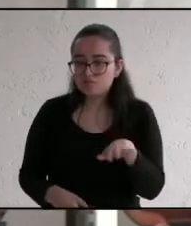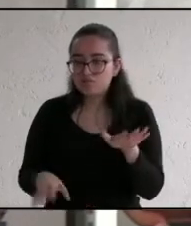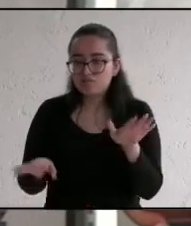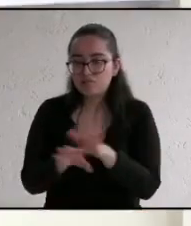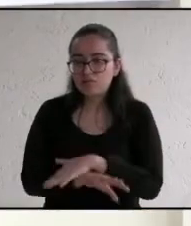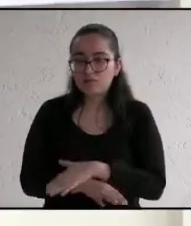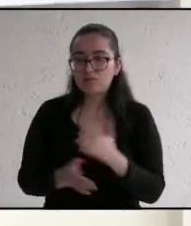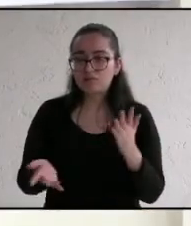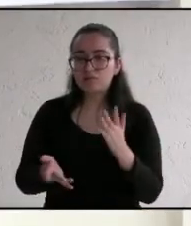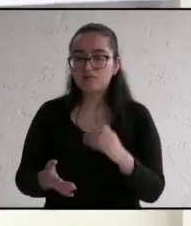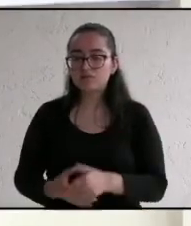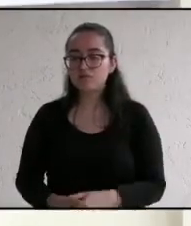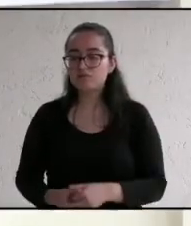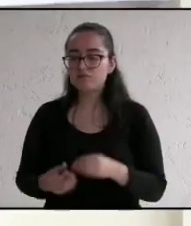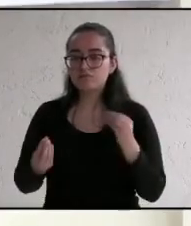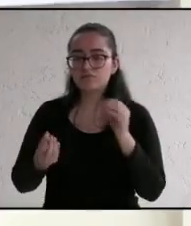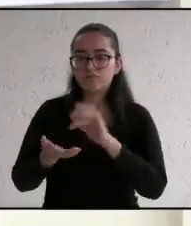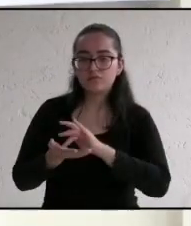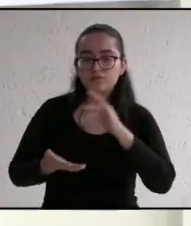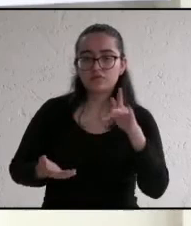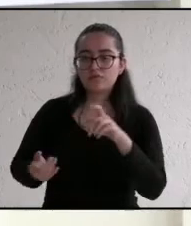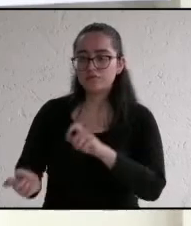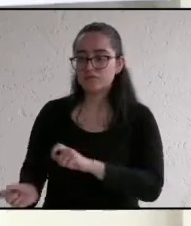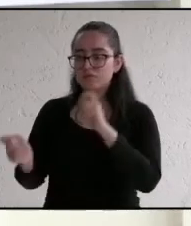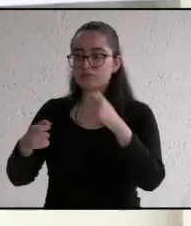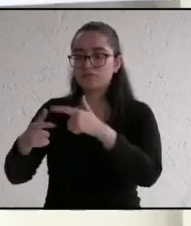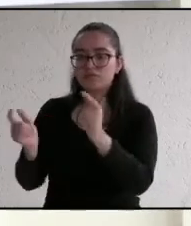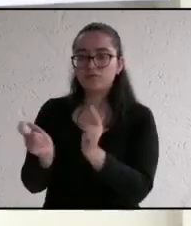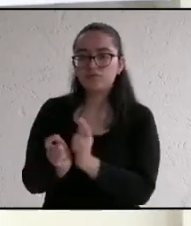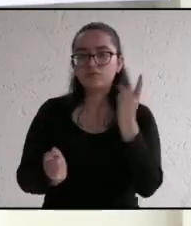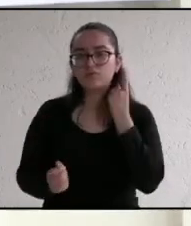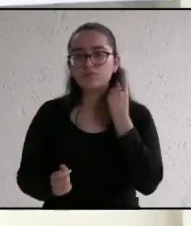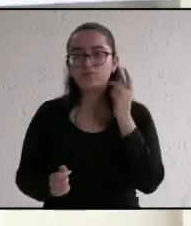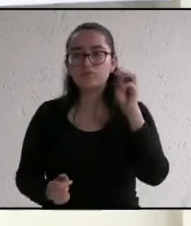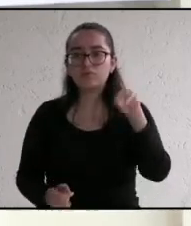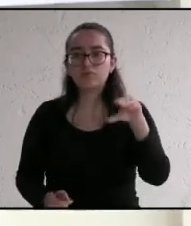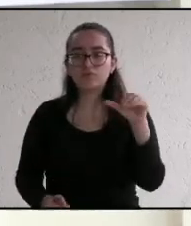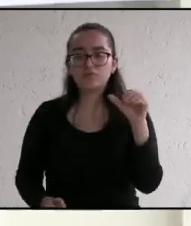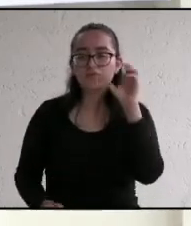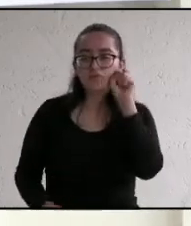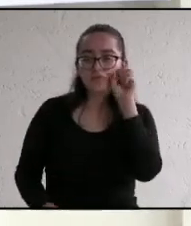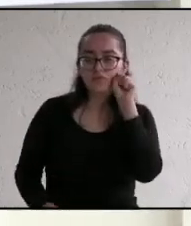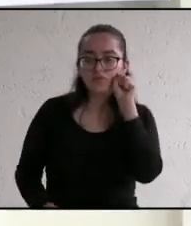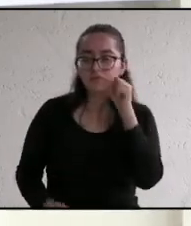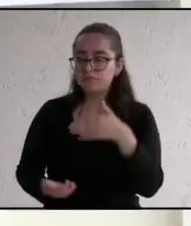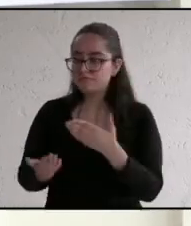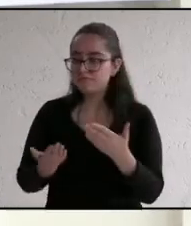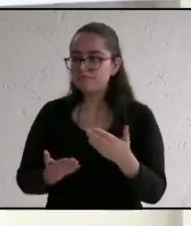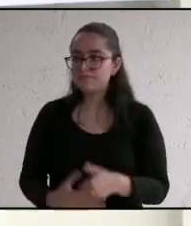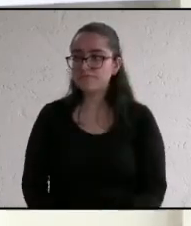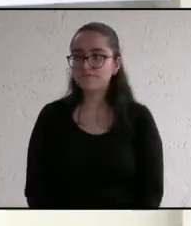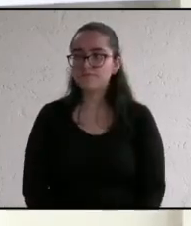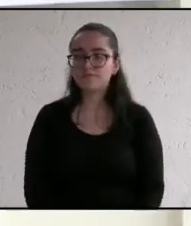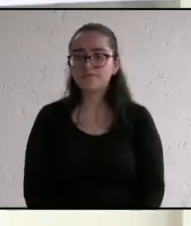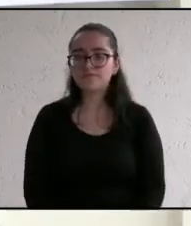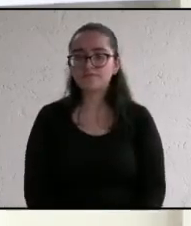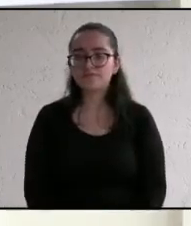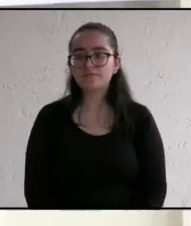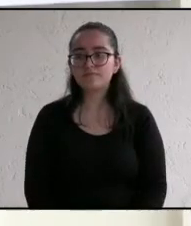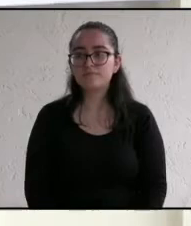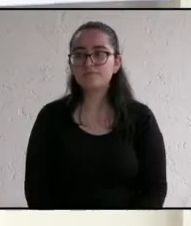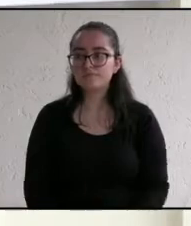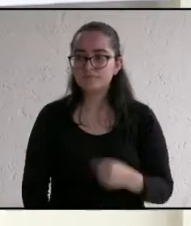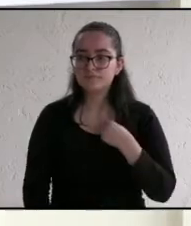Muchísimas gracias candidato. Ahora le toca el turno al candidato de Movimiento Ciudadano Omar del Moral. Adelante candidato. Bien, como les